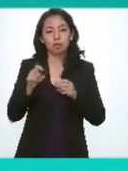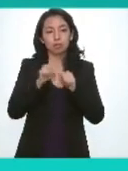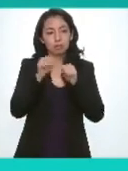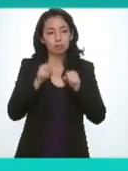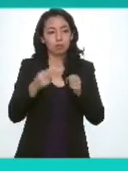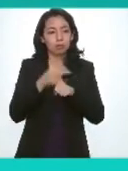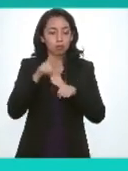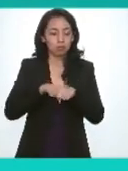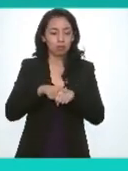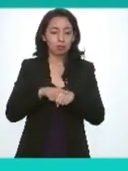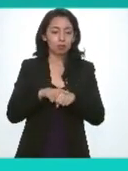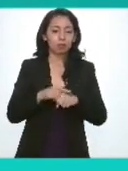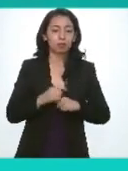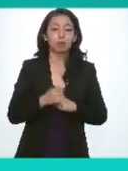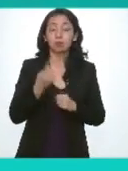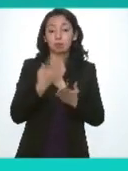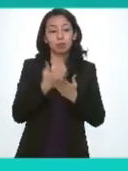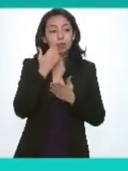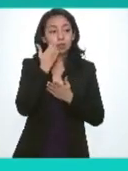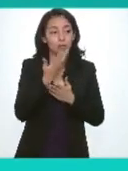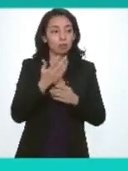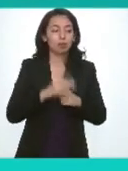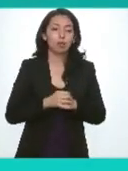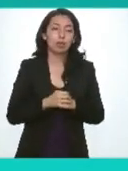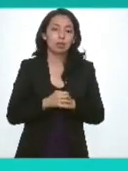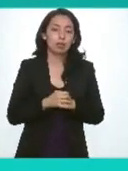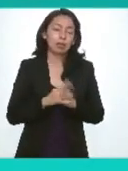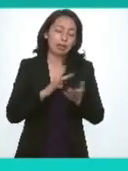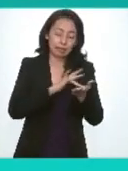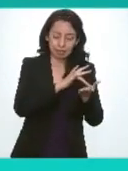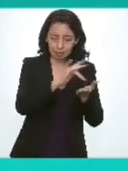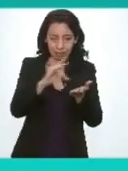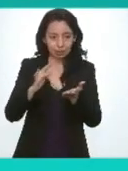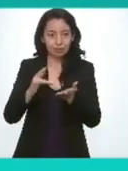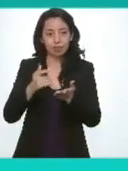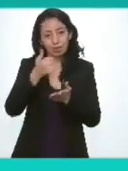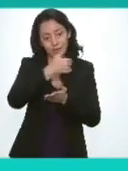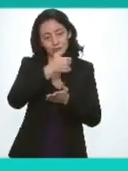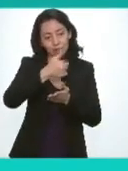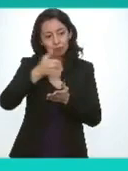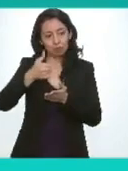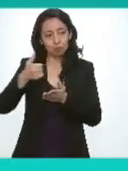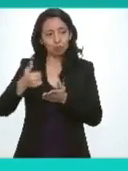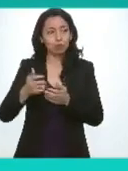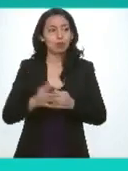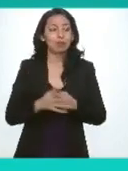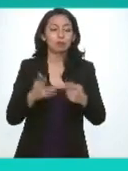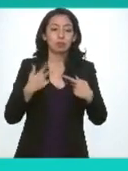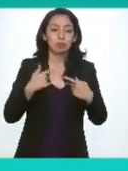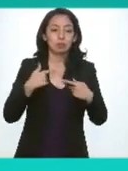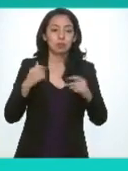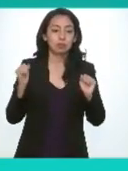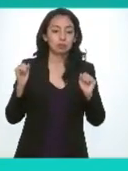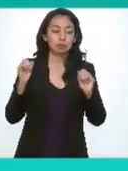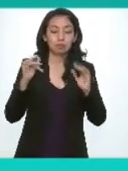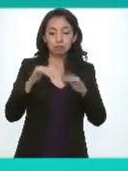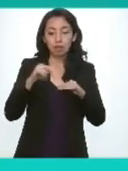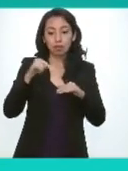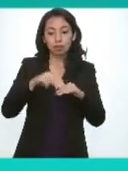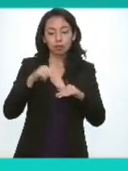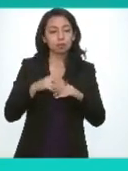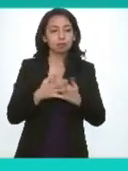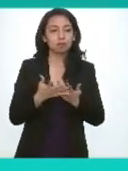yo solamente quiero por supuesto agradecer a cada uno de quienes integramos esta